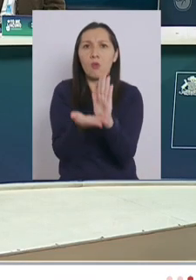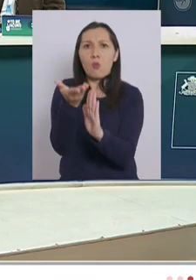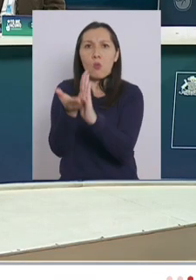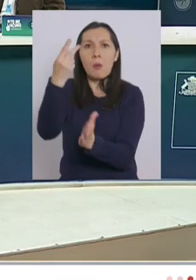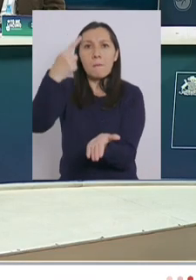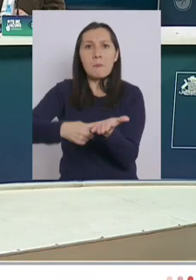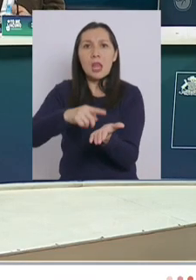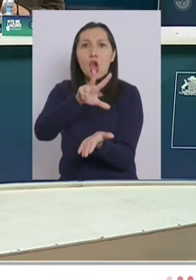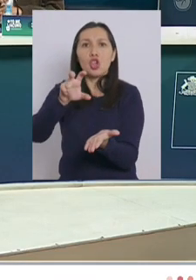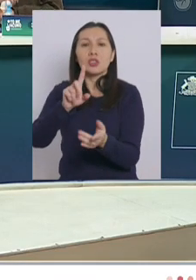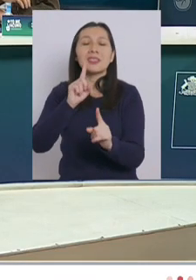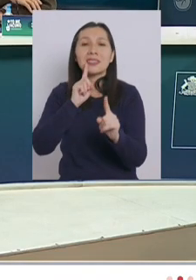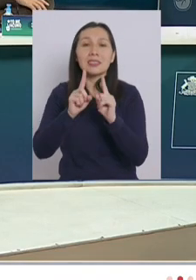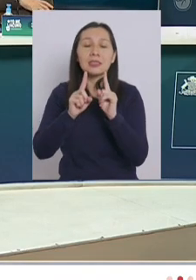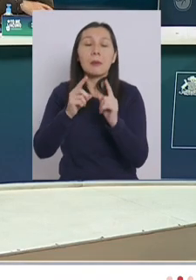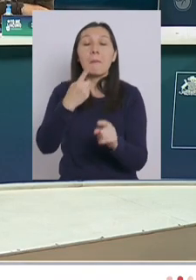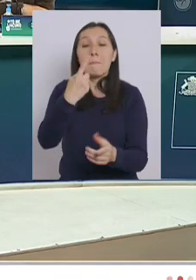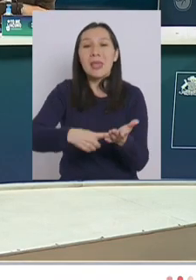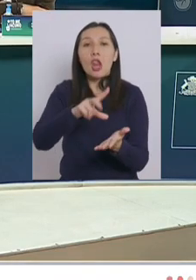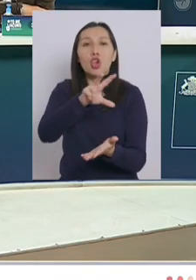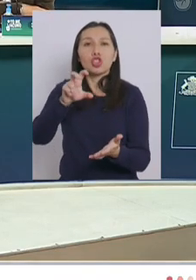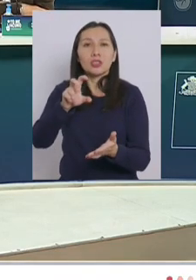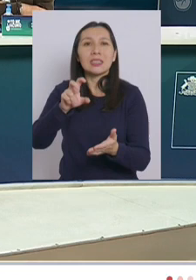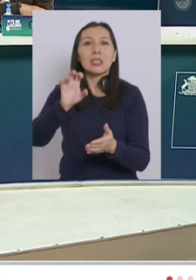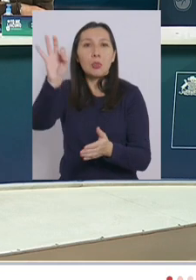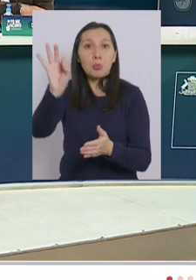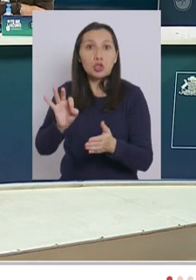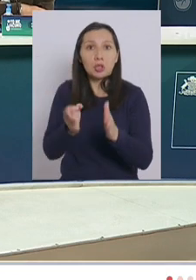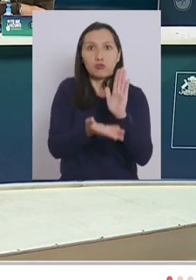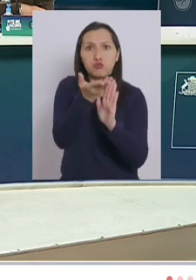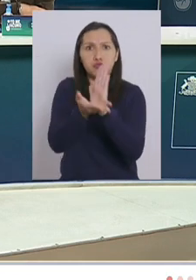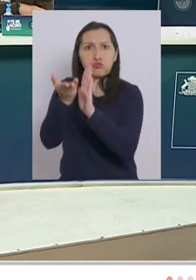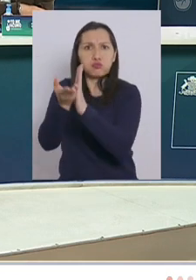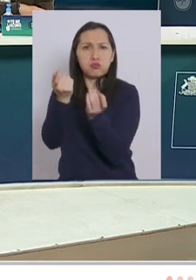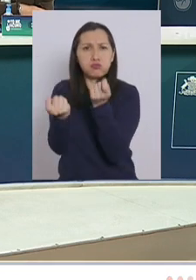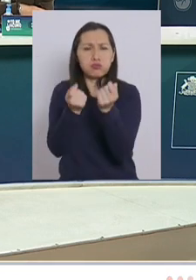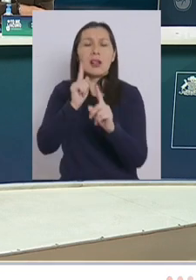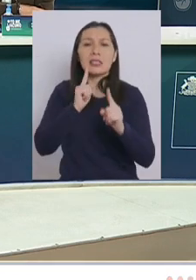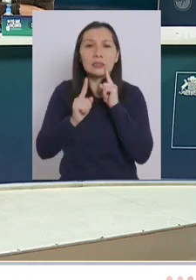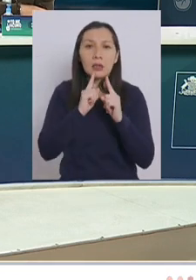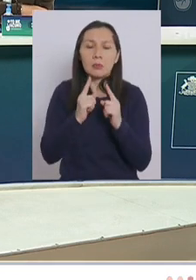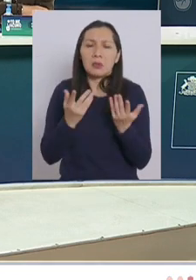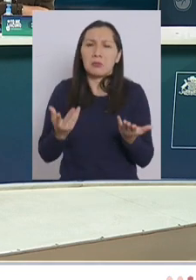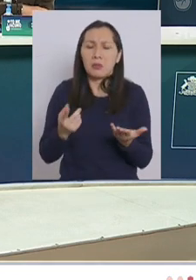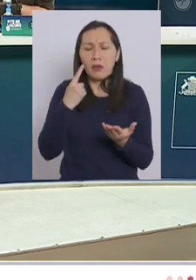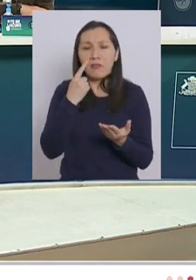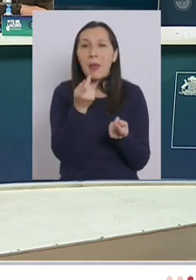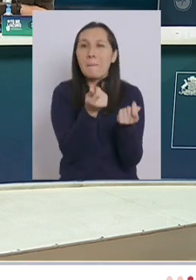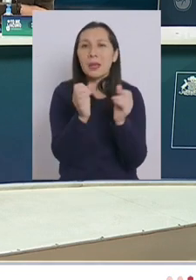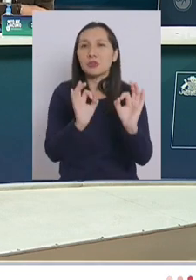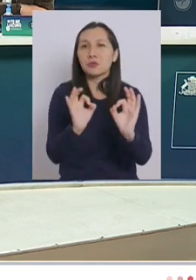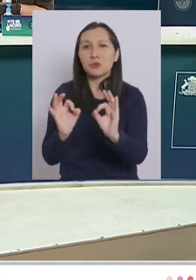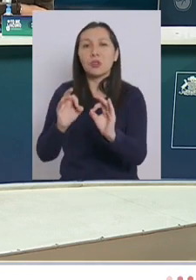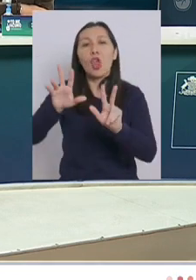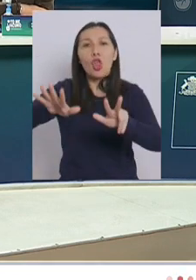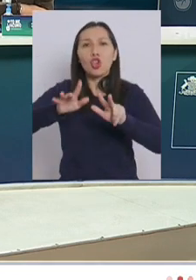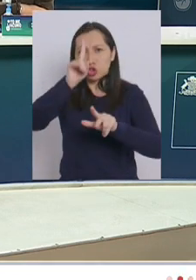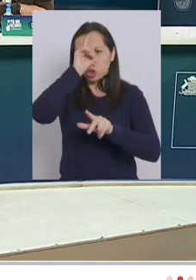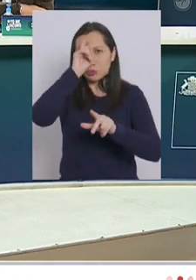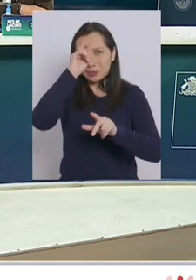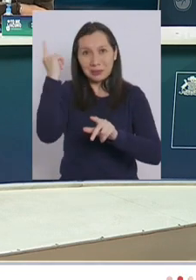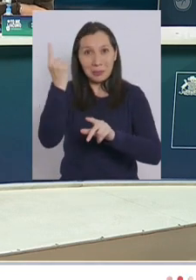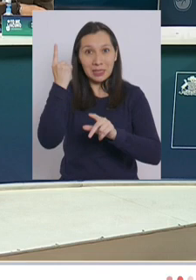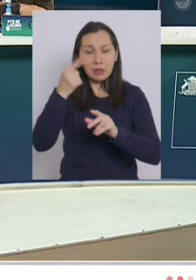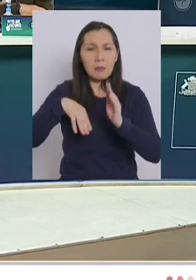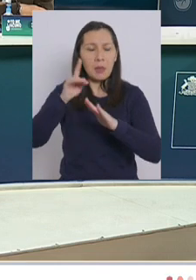1800 exámenes 1800% en los exámenes además se consideró los precios promedio de las 18 clínicas que más